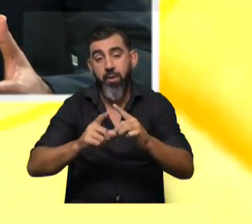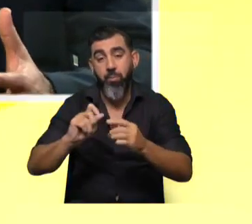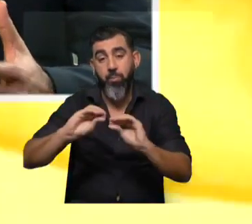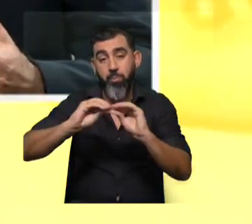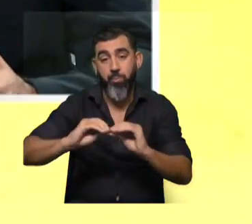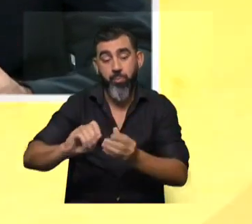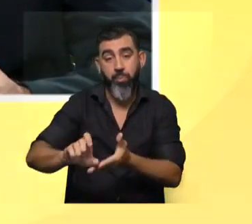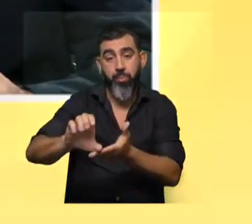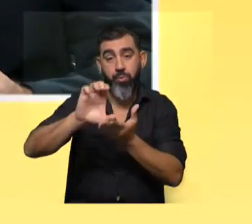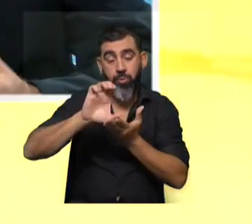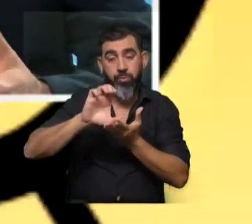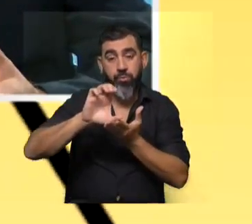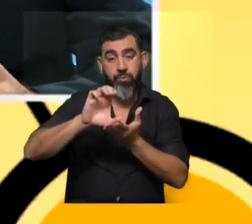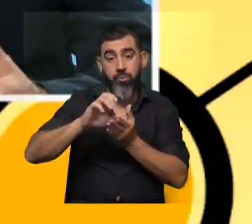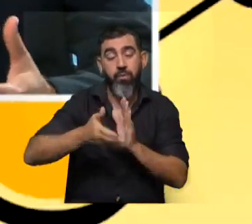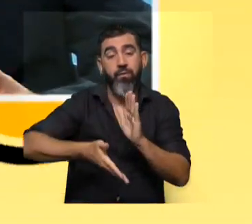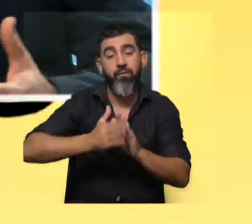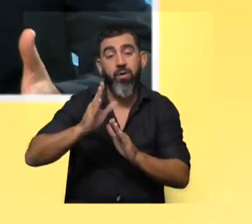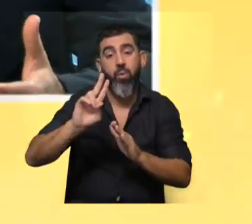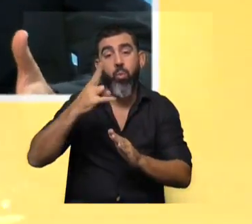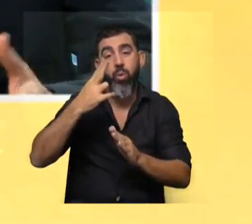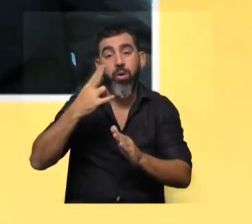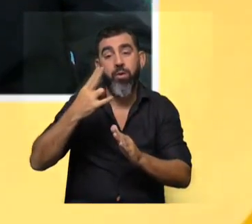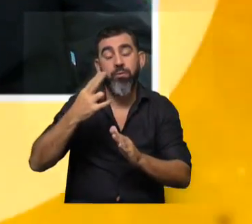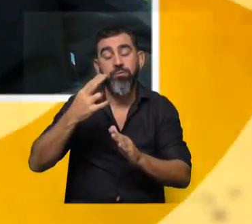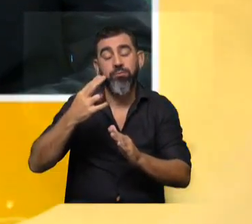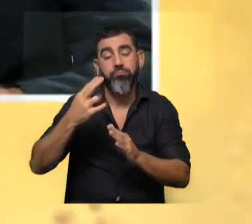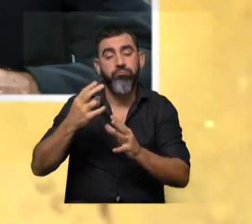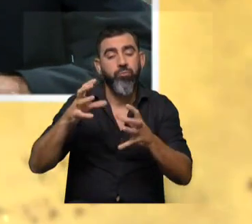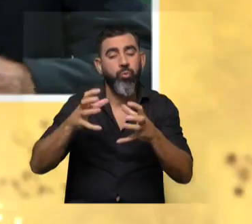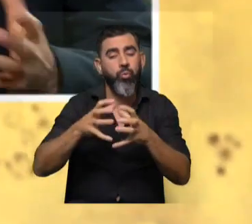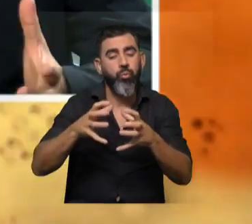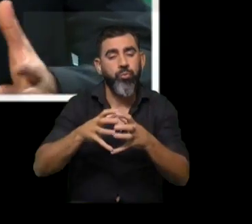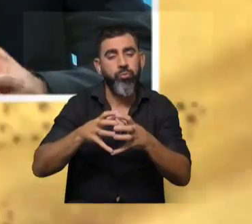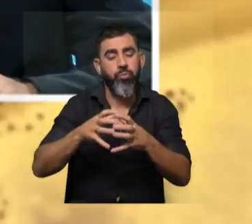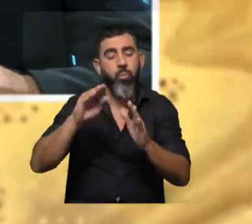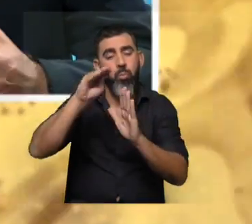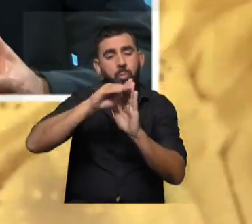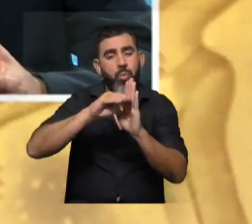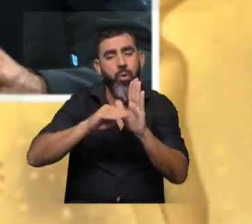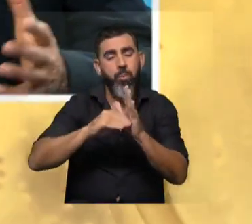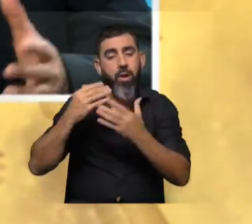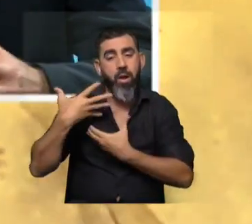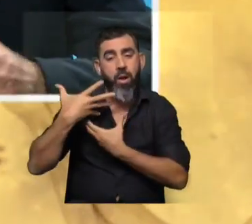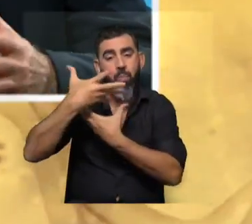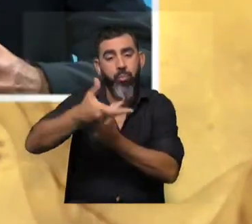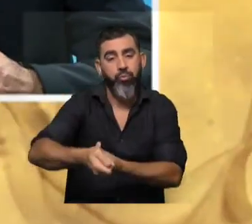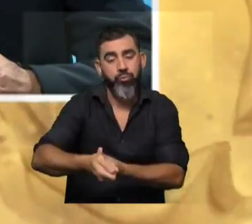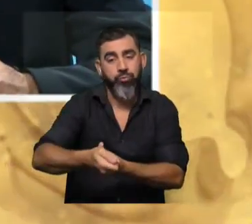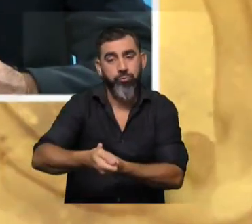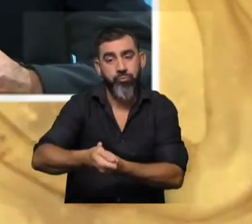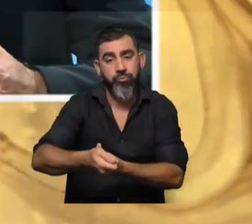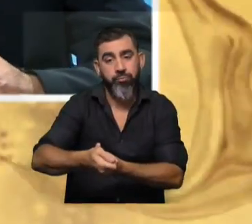presupuestal va a ir para lo que se llama el Uruguay Innovation Hub que es todo un programa de apoyo a lo que es